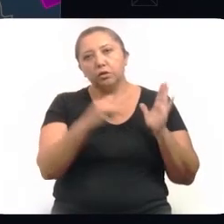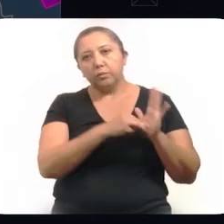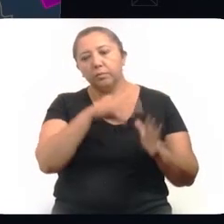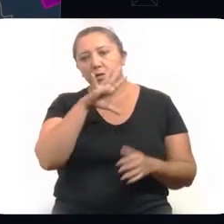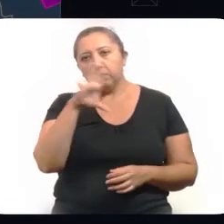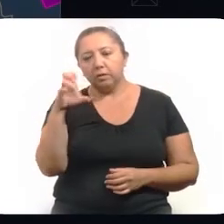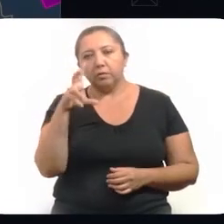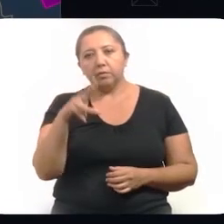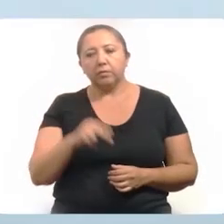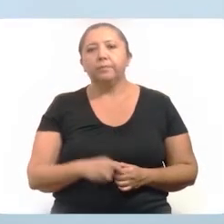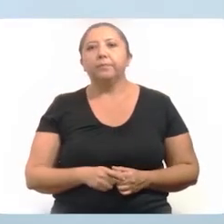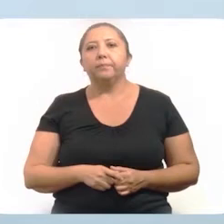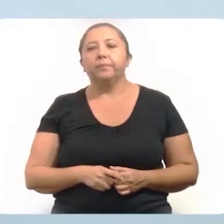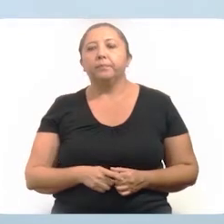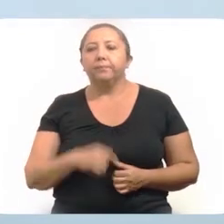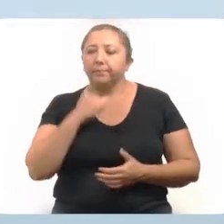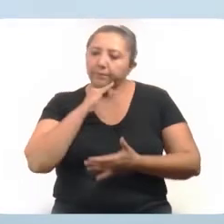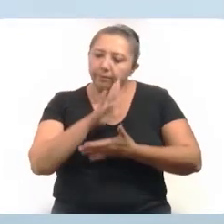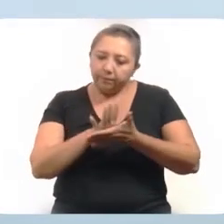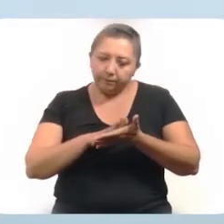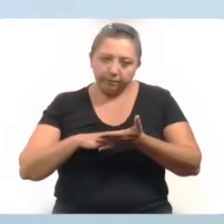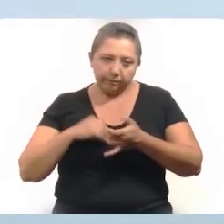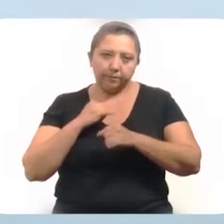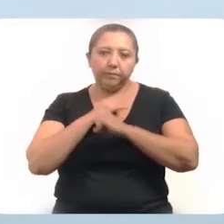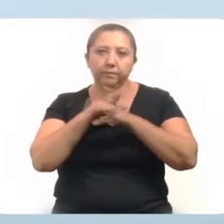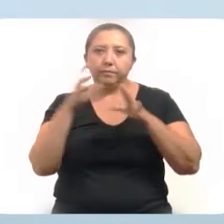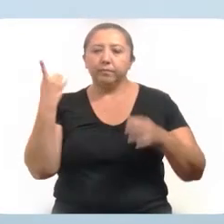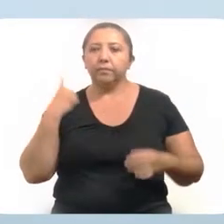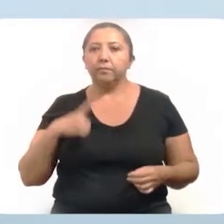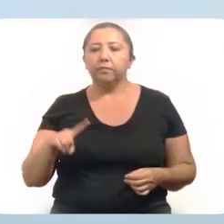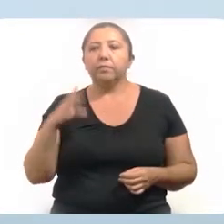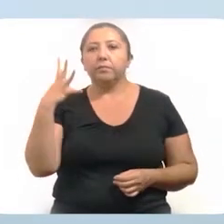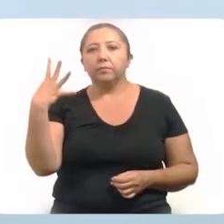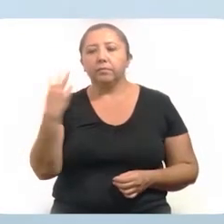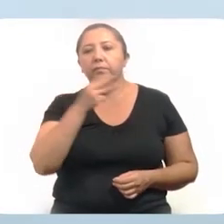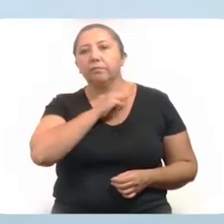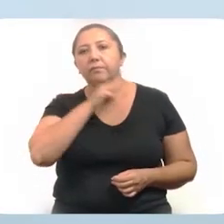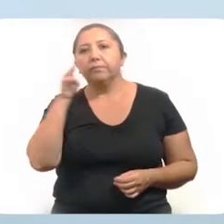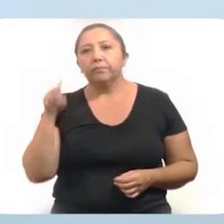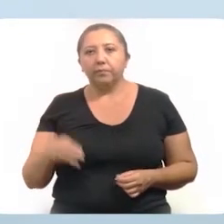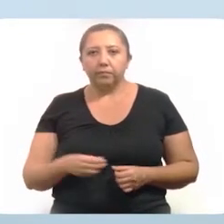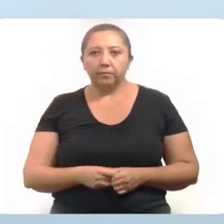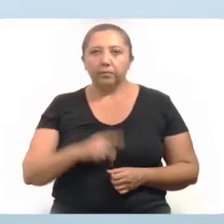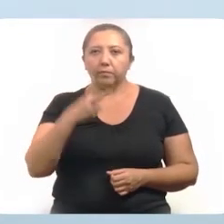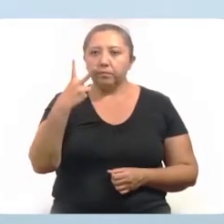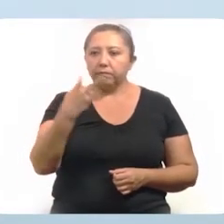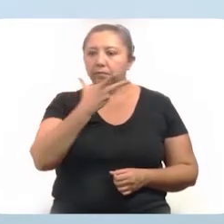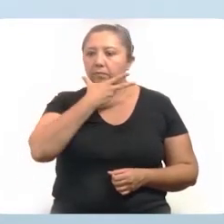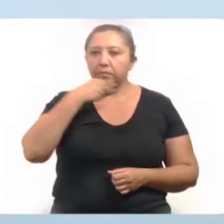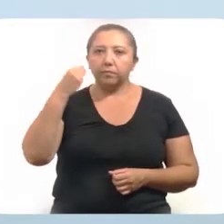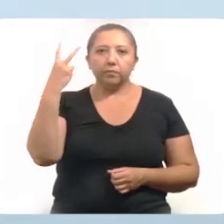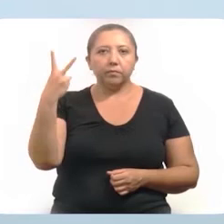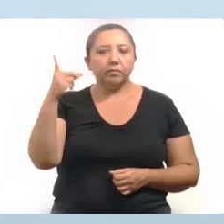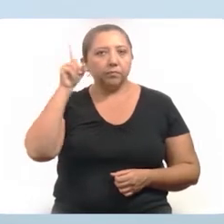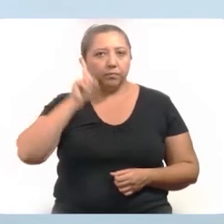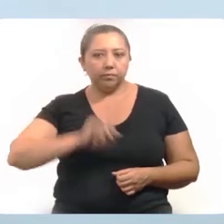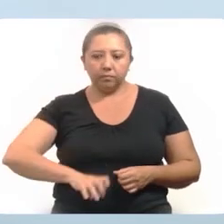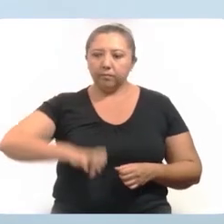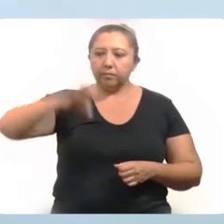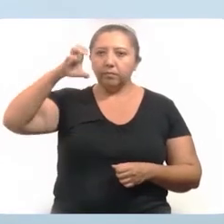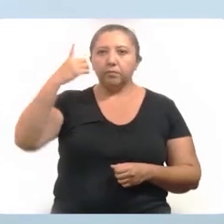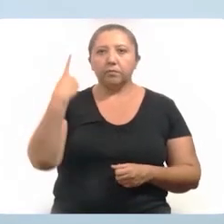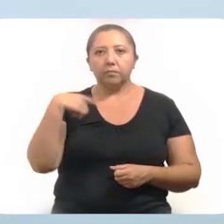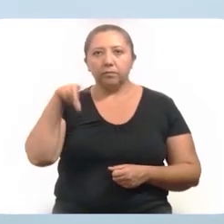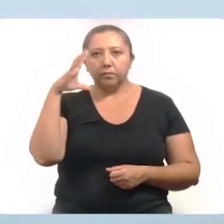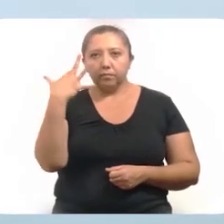,580. Lamentablemente en este parte médico informamos de cuatro fallecimientos. Son dos hombres y dos mujeres, de un